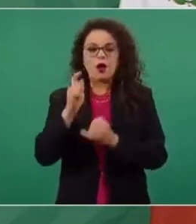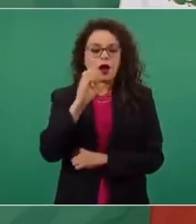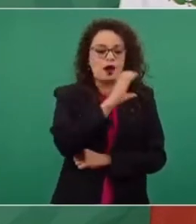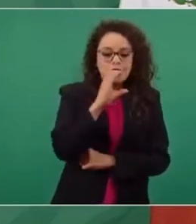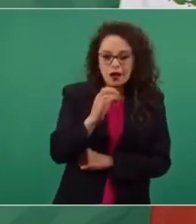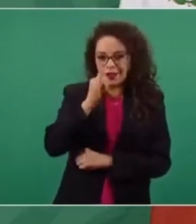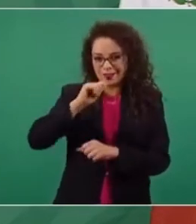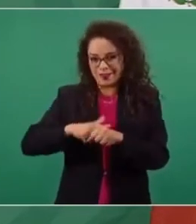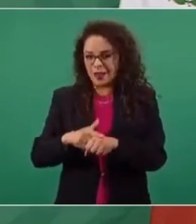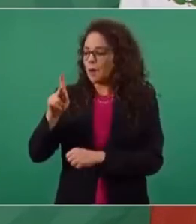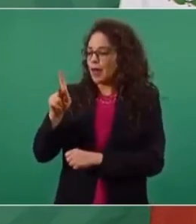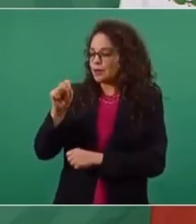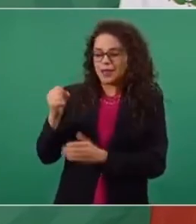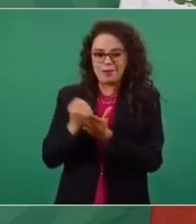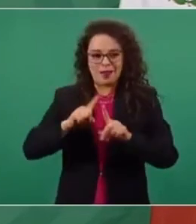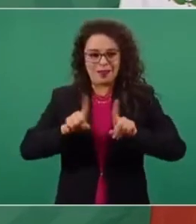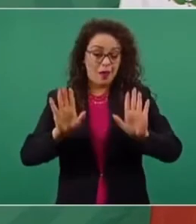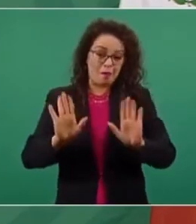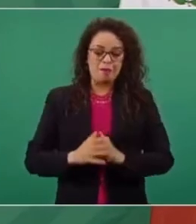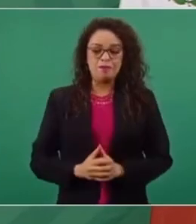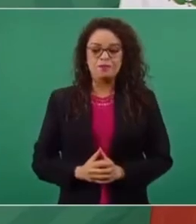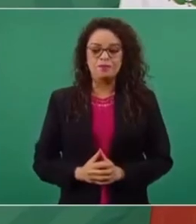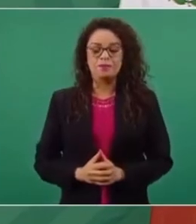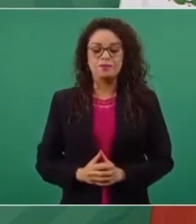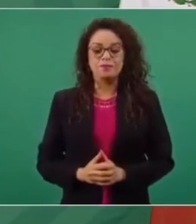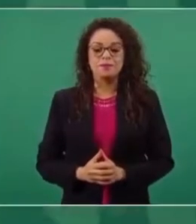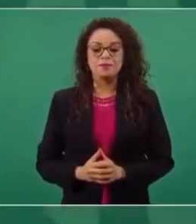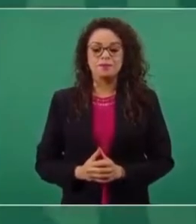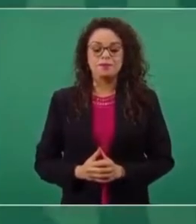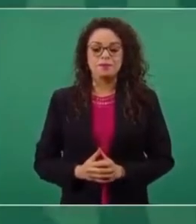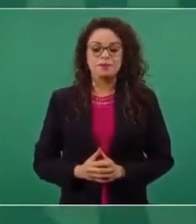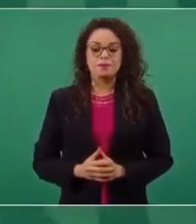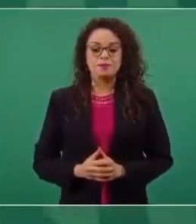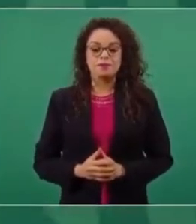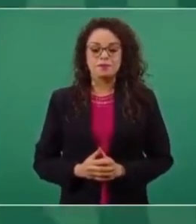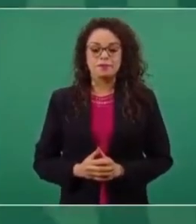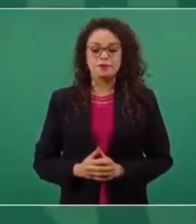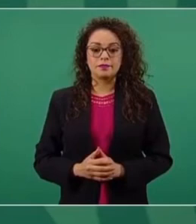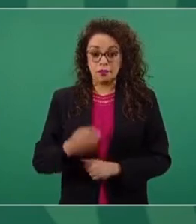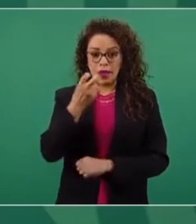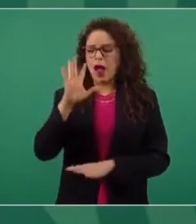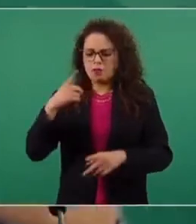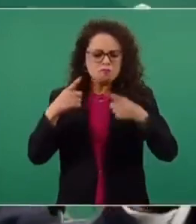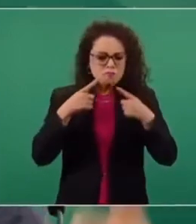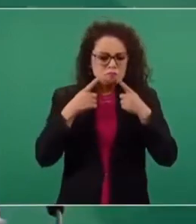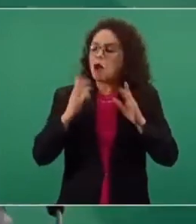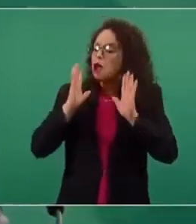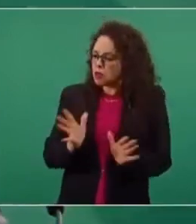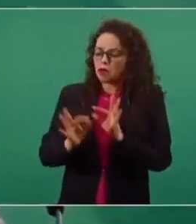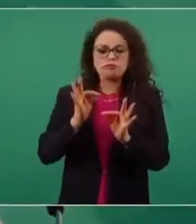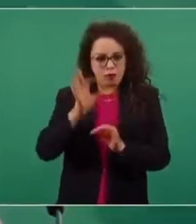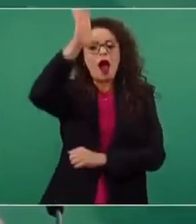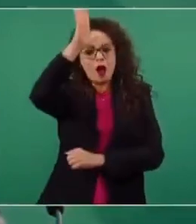con esas diferencias. Entonces se ponen de acuerdo y